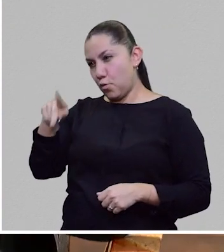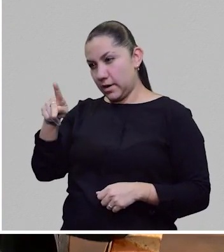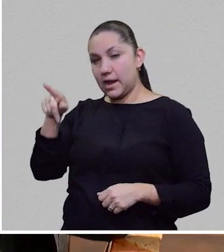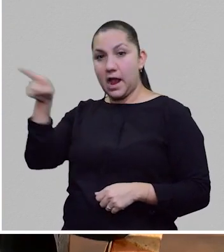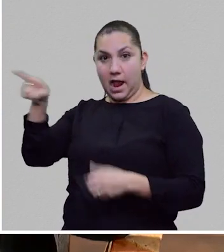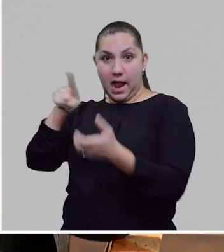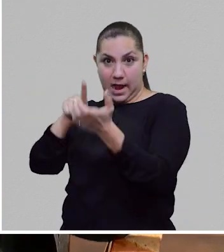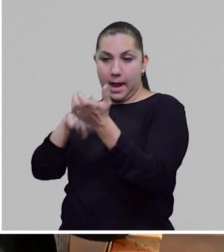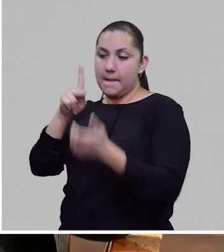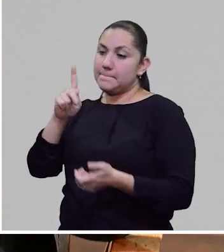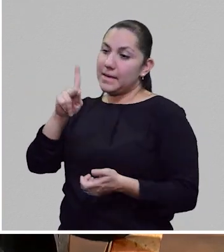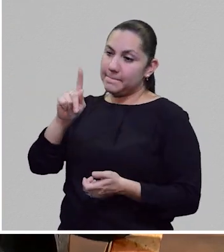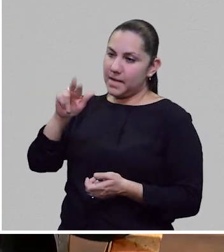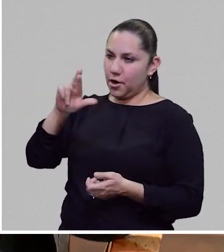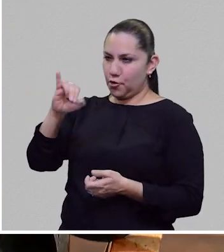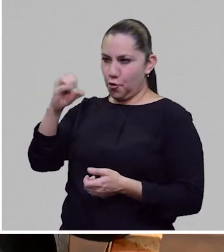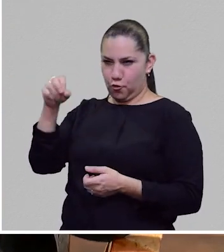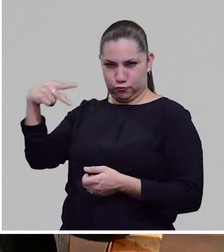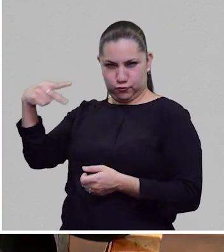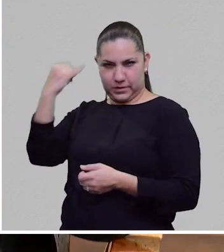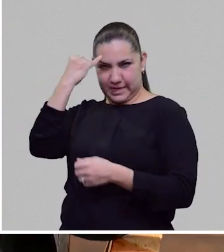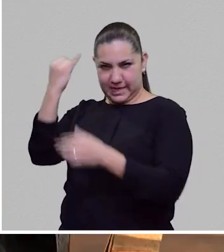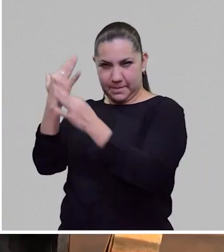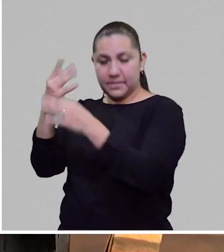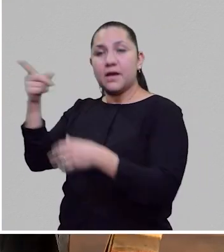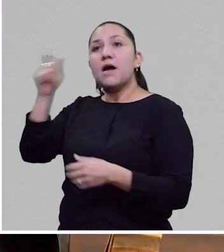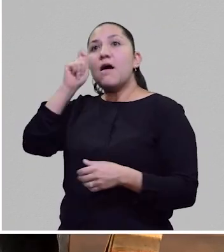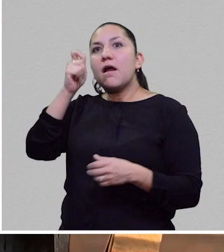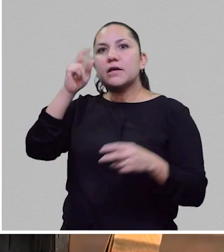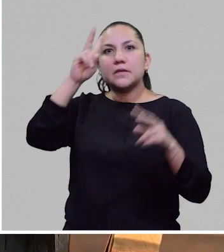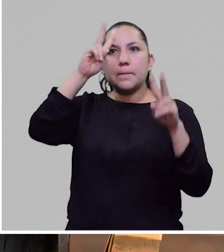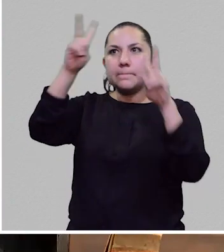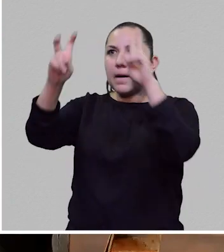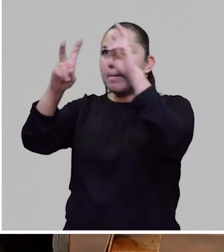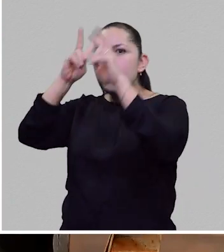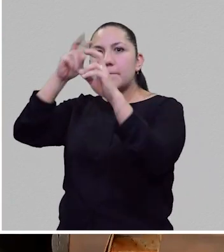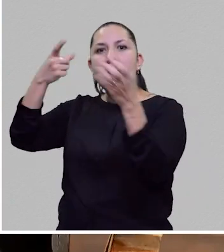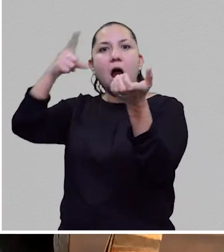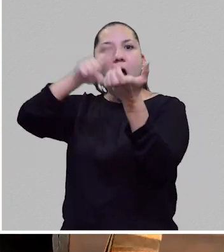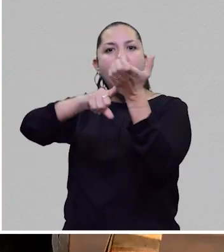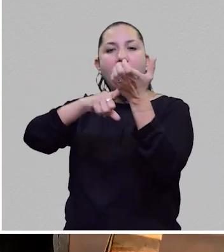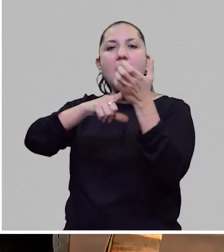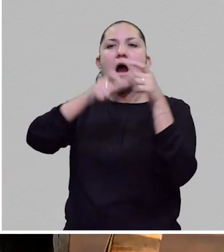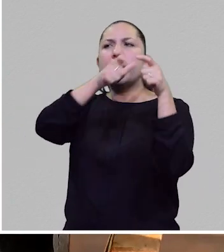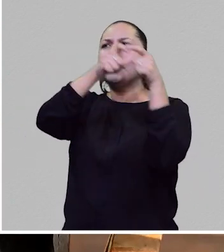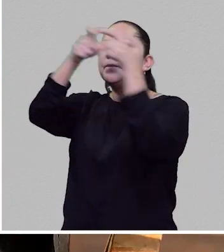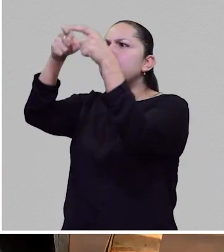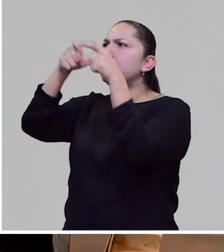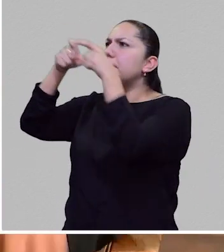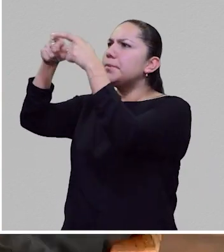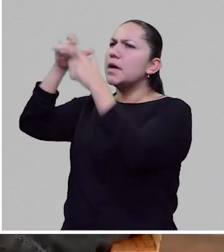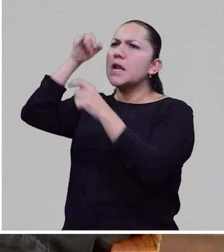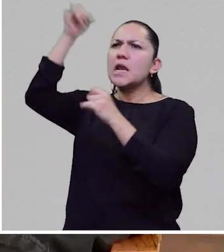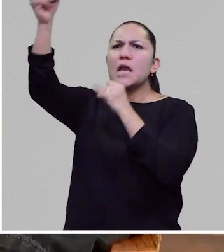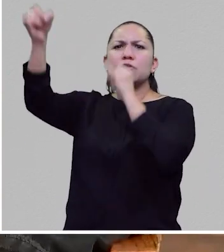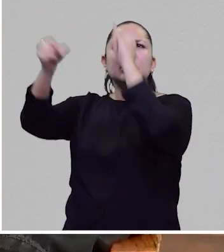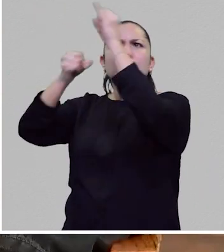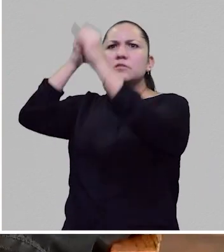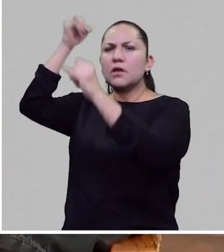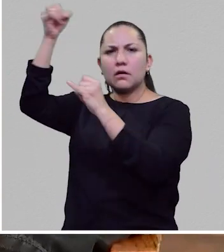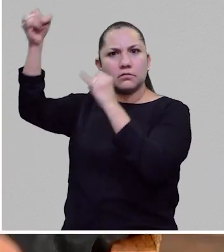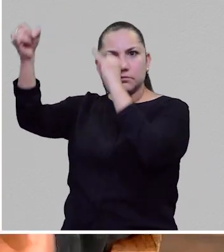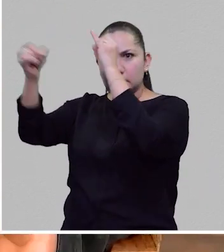palabras de Pepe Rojo, bajó a la nave espacial, se bajó de la nave, la ciencia ficción se bajó de la nave espacial y se subió al metro. Y eso fue